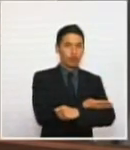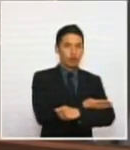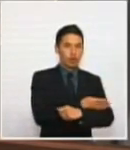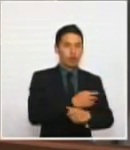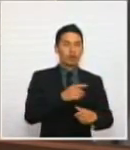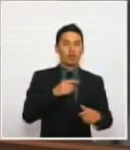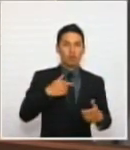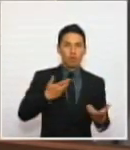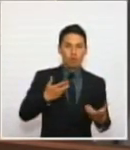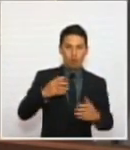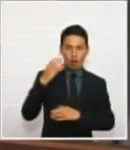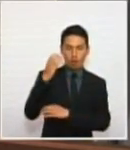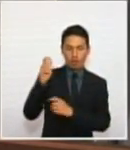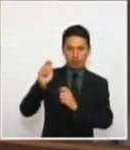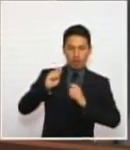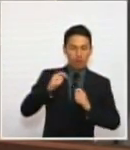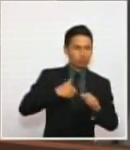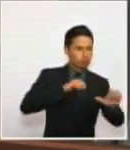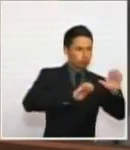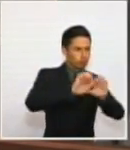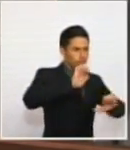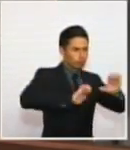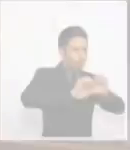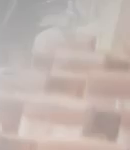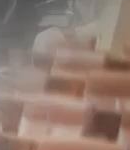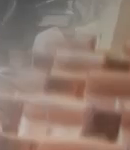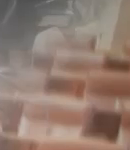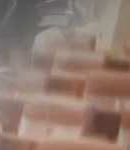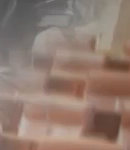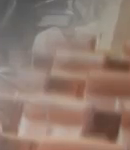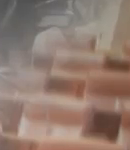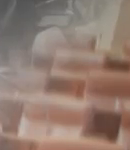derechos humanos de los colombianos, no para violarlos.